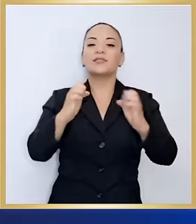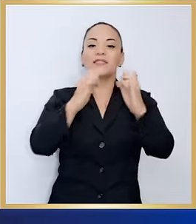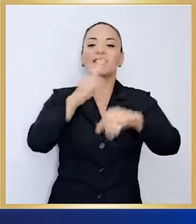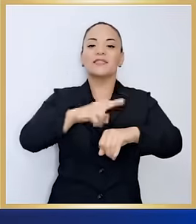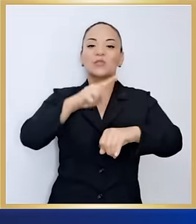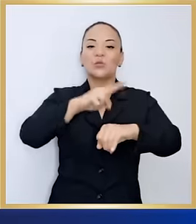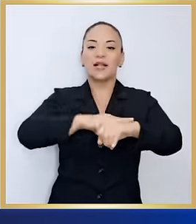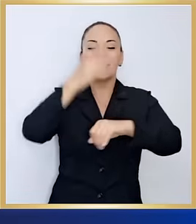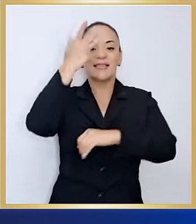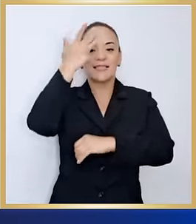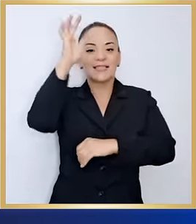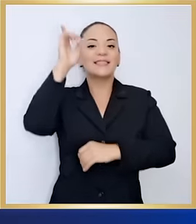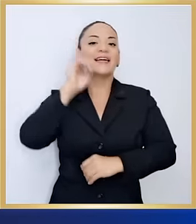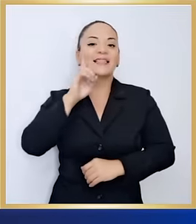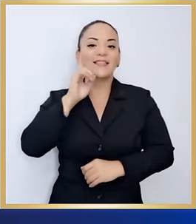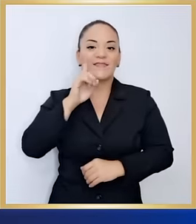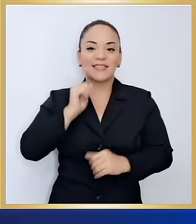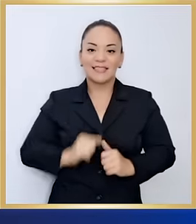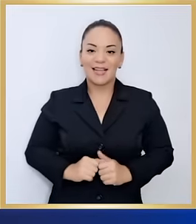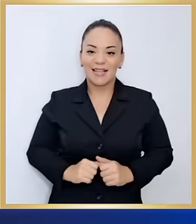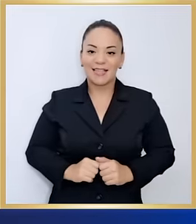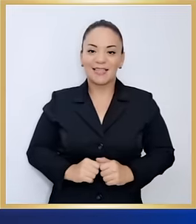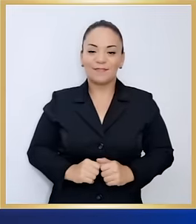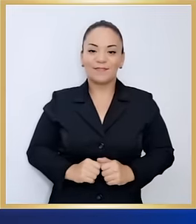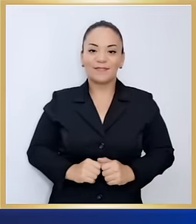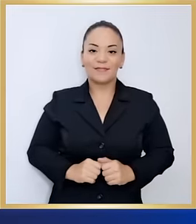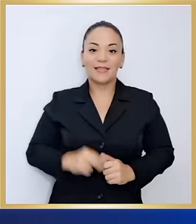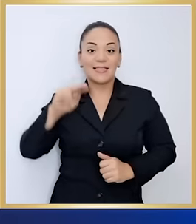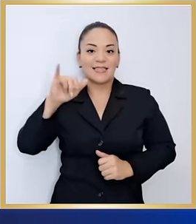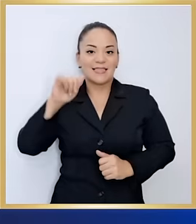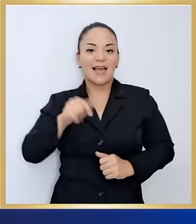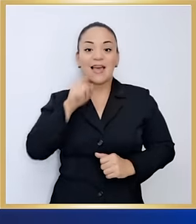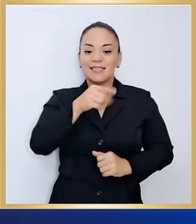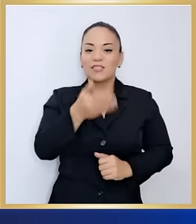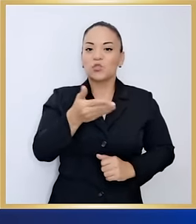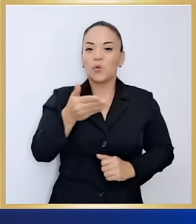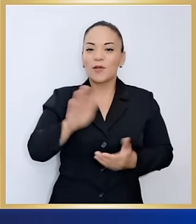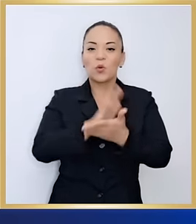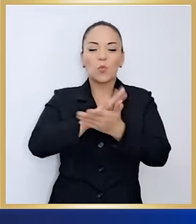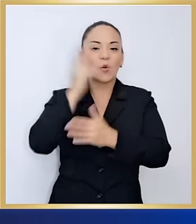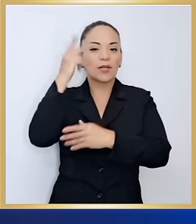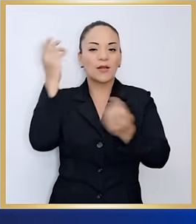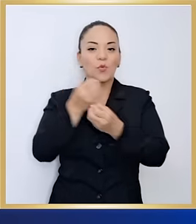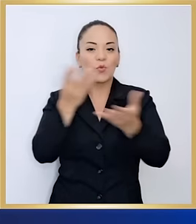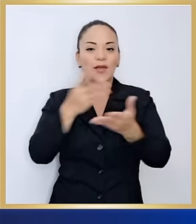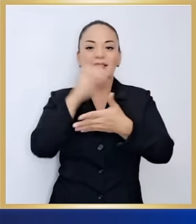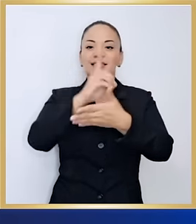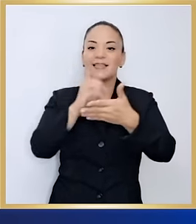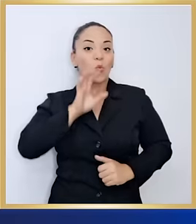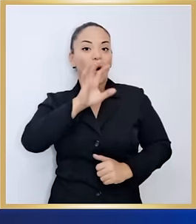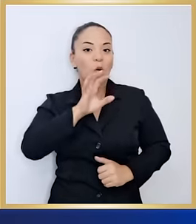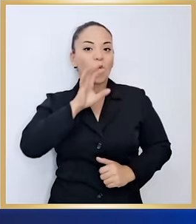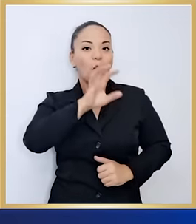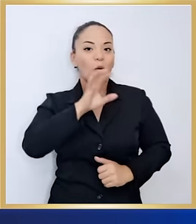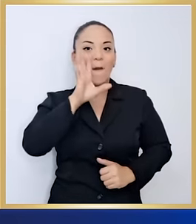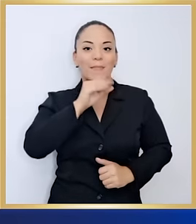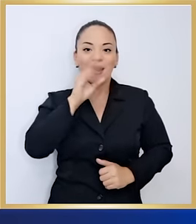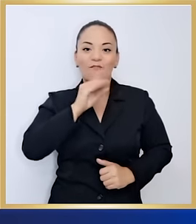Y el MISIP presentó la Estrategia Nacional de Inteligencia Artificial, ENIA.